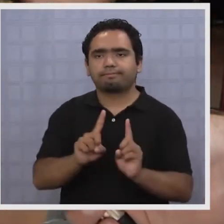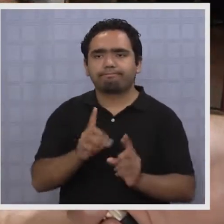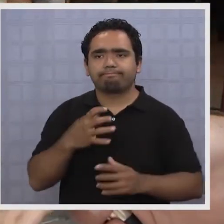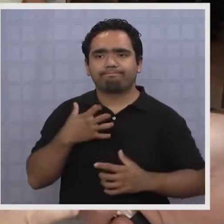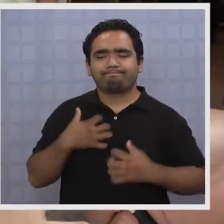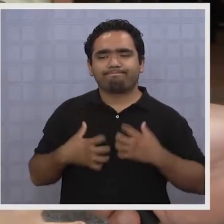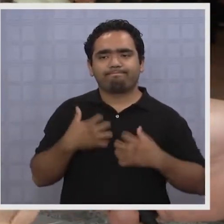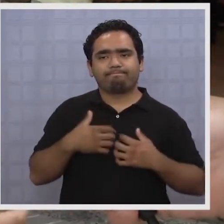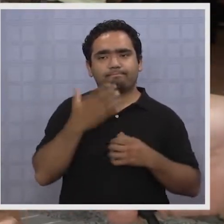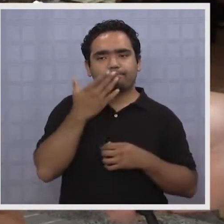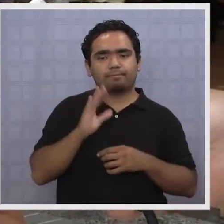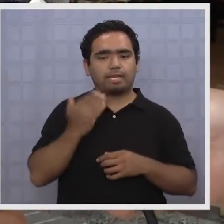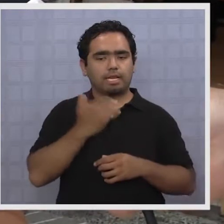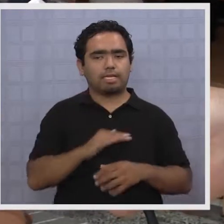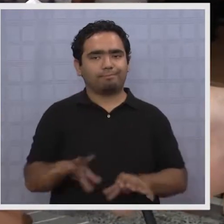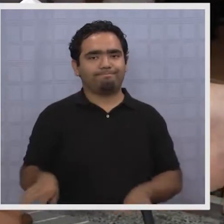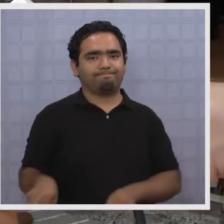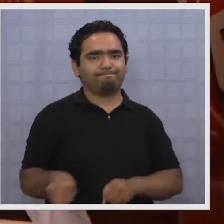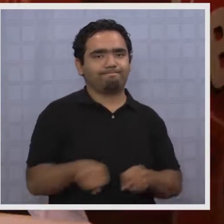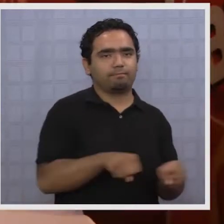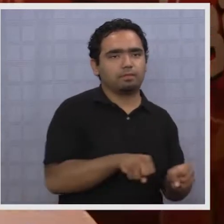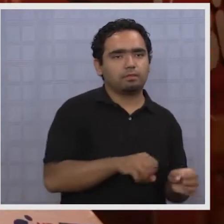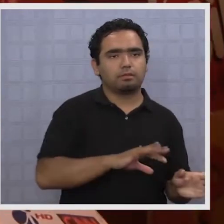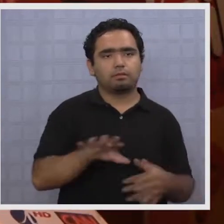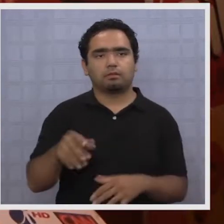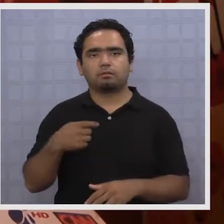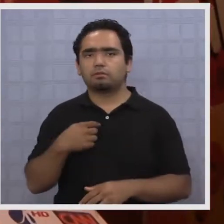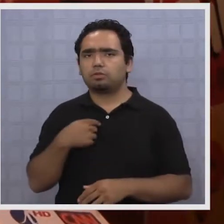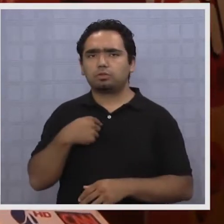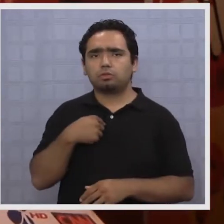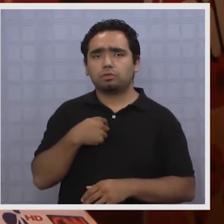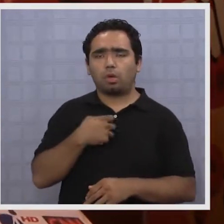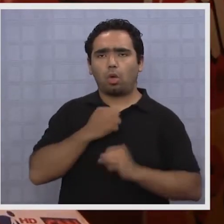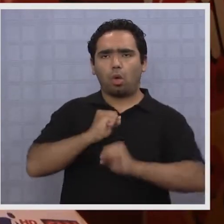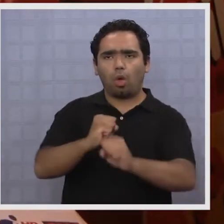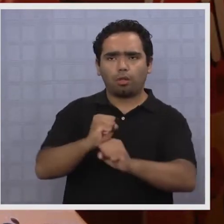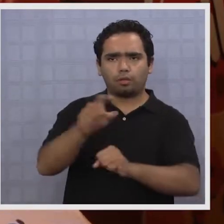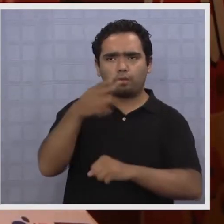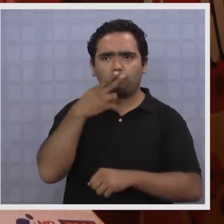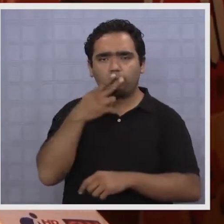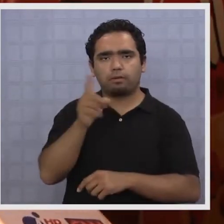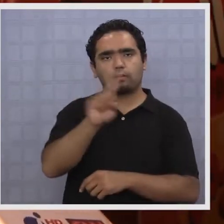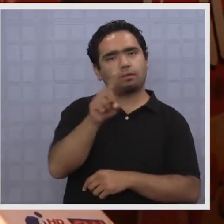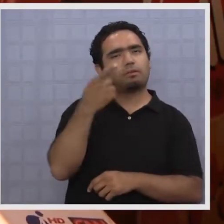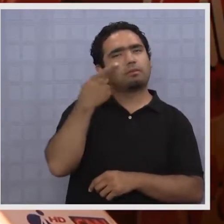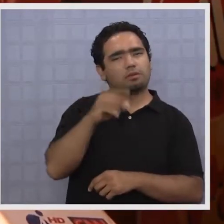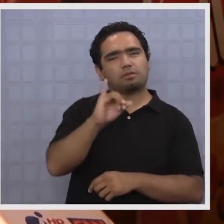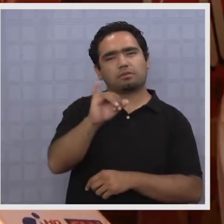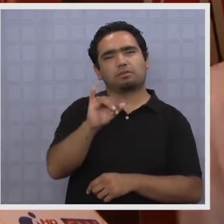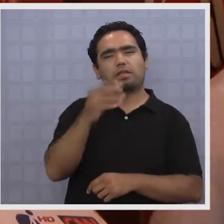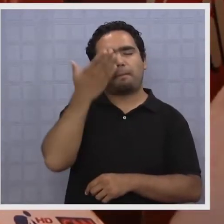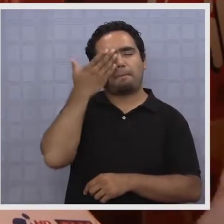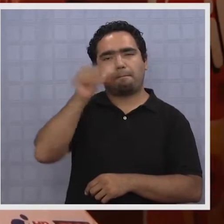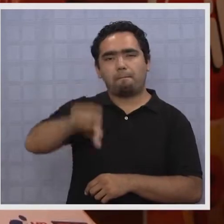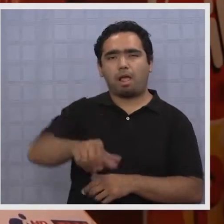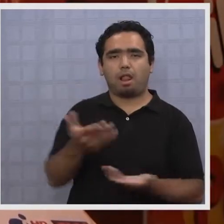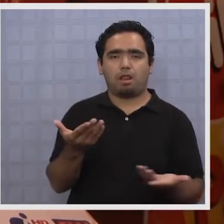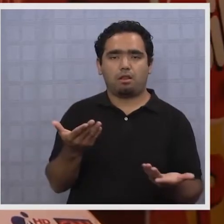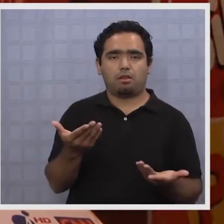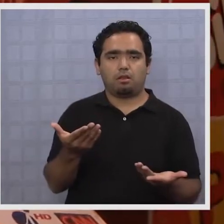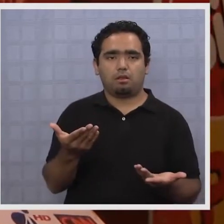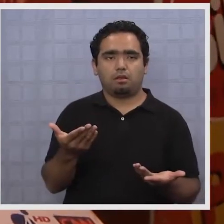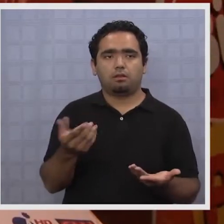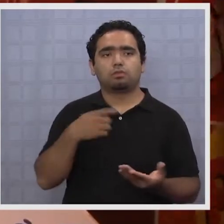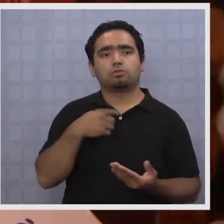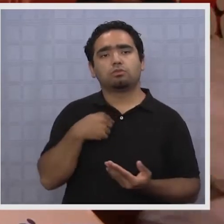hay que estar uno saliendo, sobre todo por los niños. Me parece muy bien. No estoy contra que fumen o no fumen, pero sí hace demasiado mal. Yo me